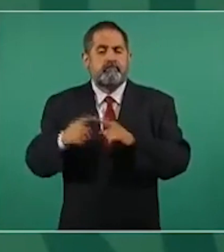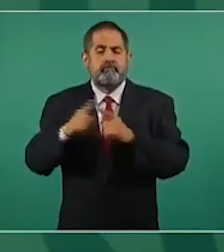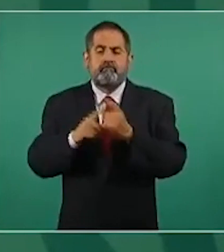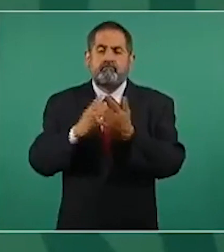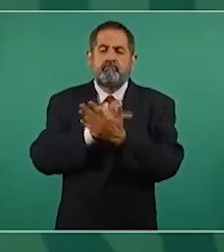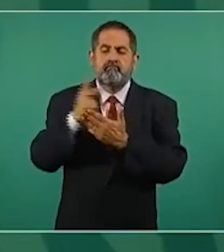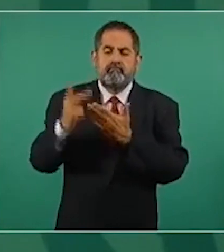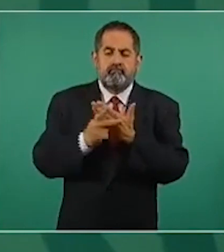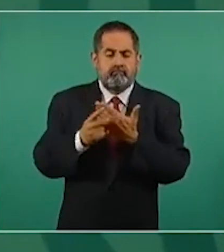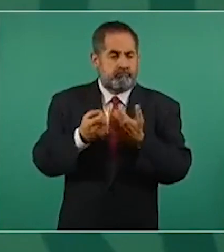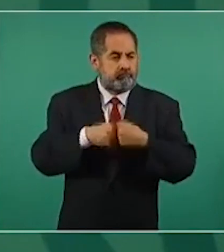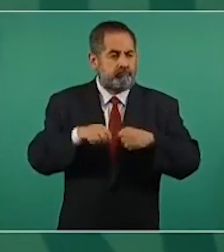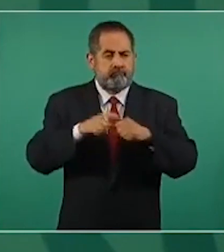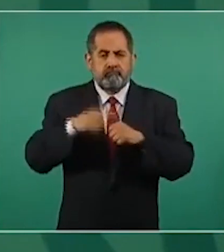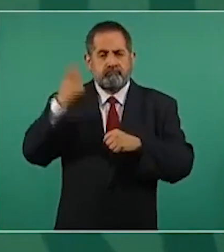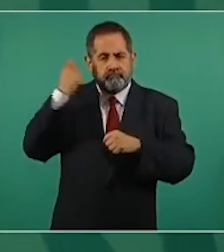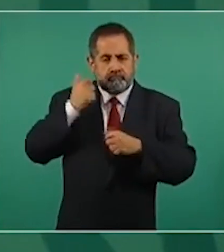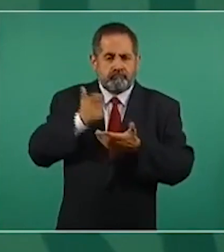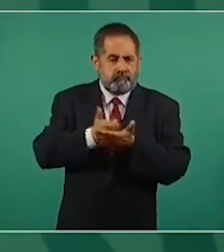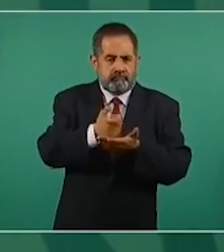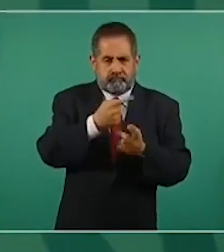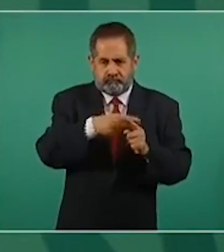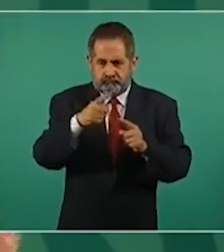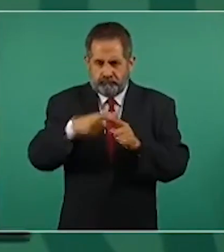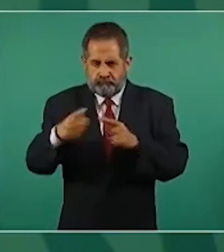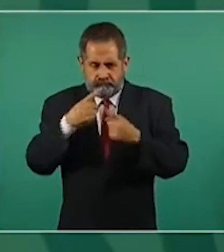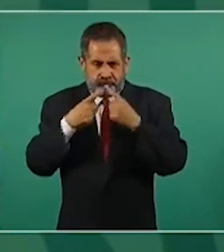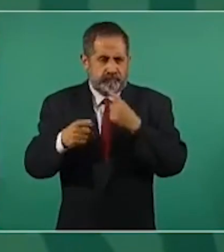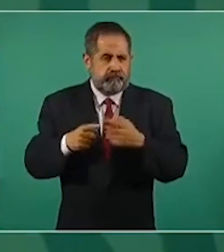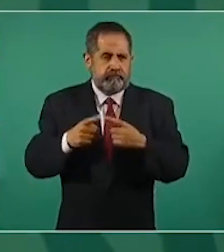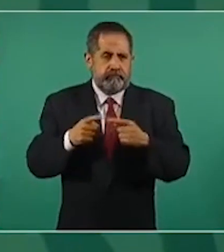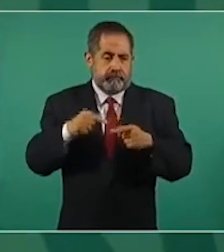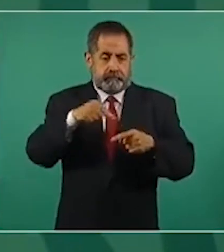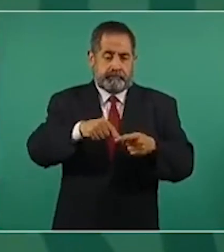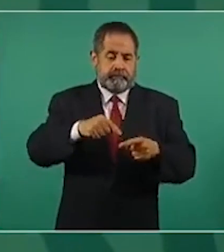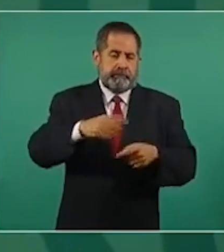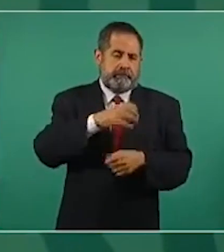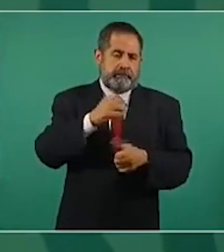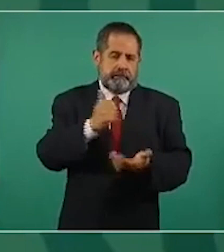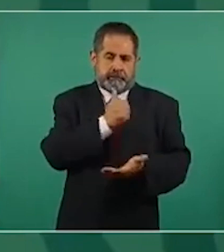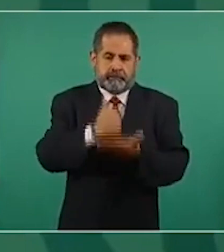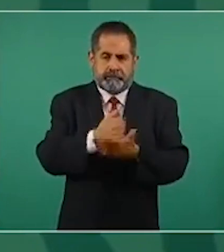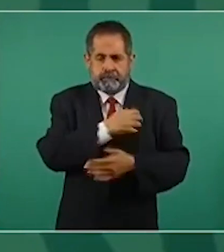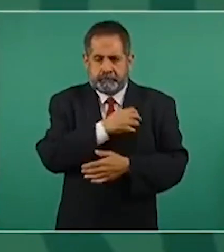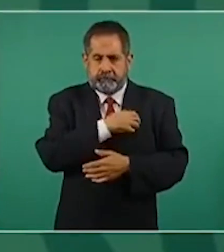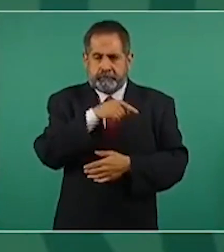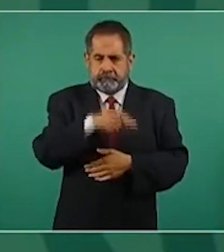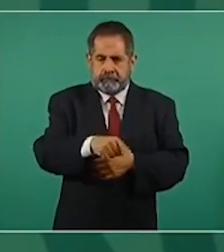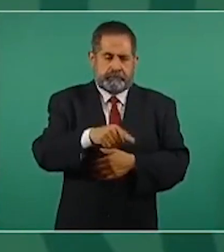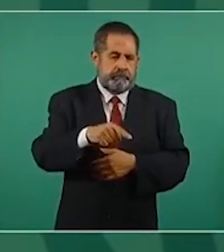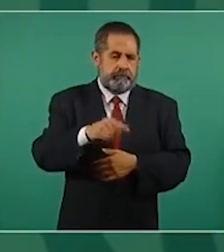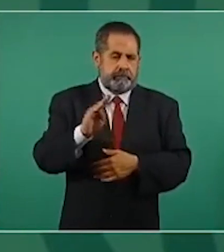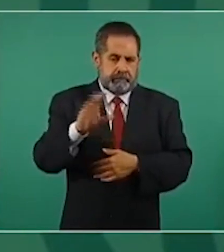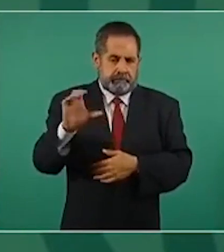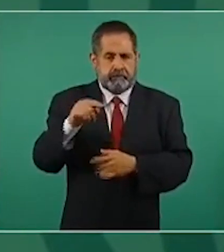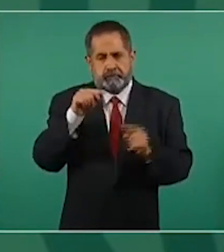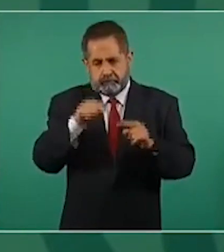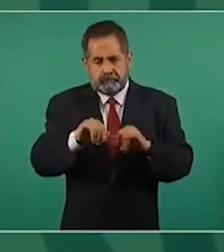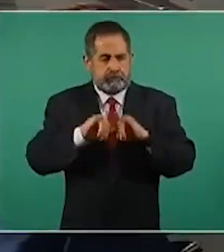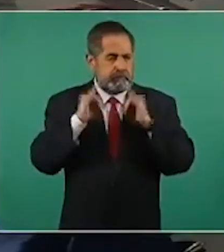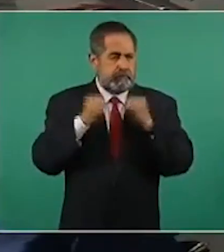sociales, como es la capital del Estado, ahí vamos a tener una reunión